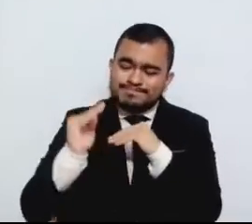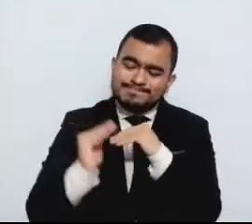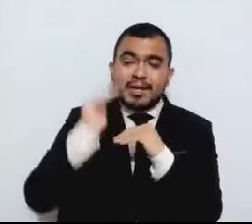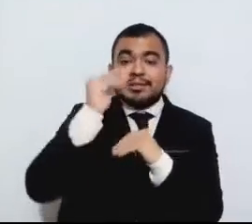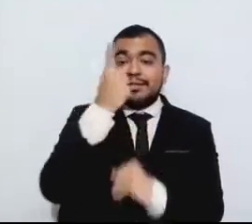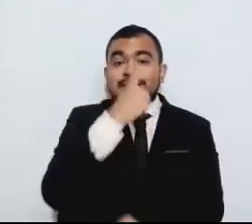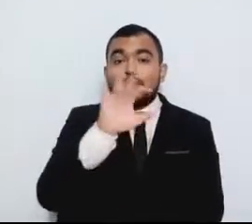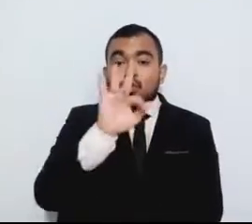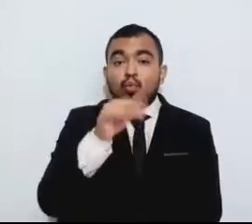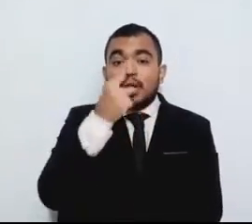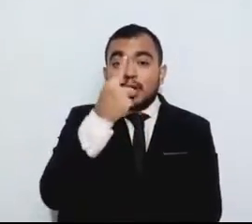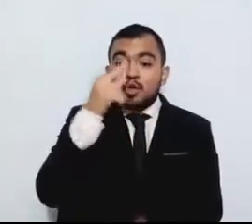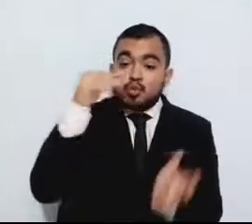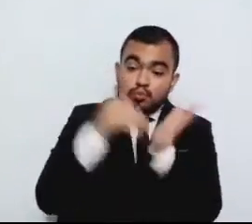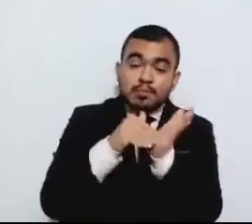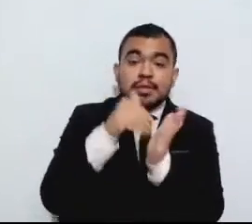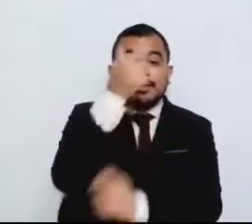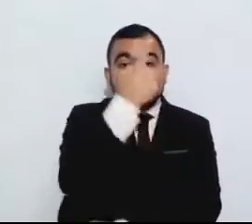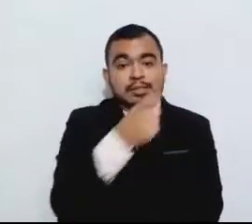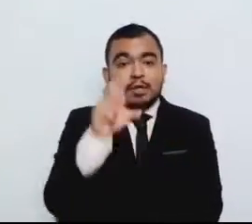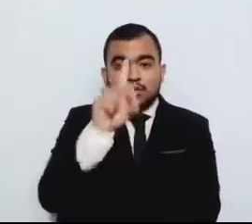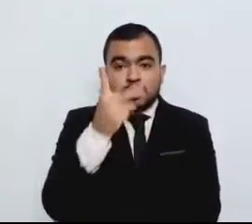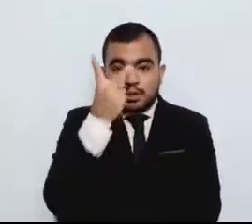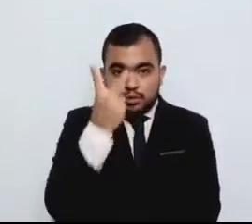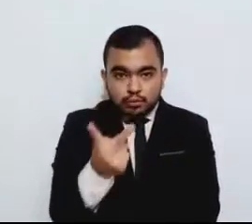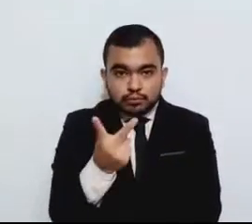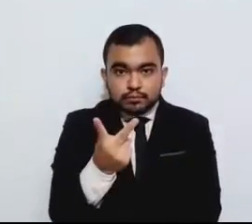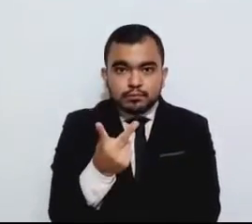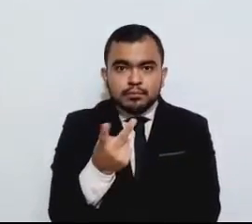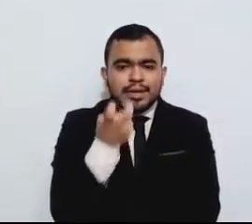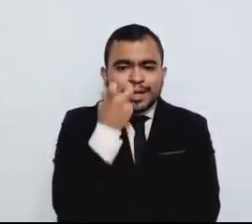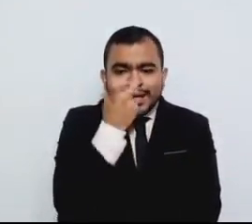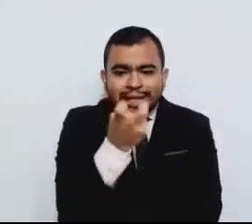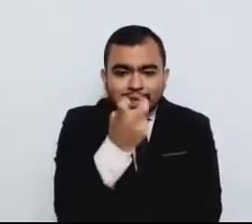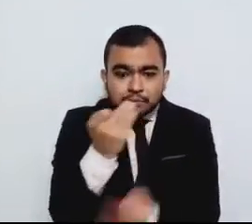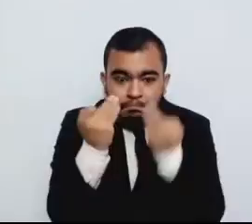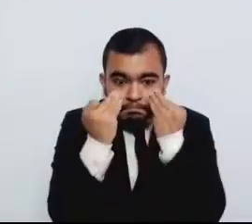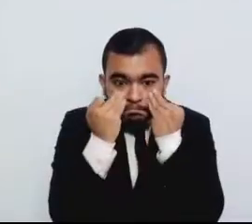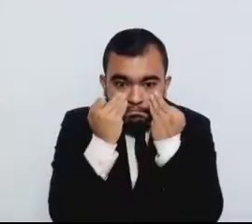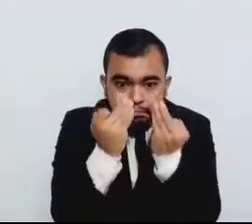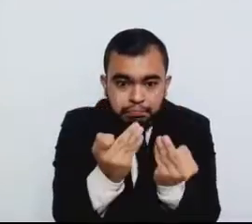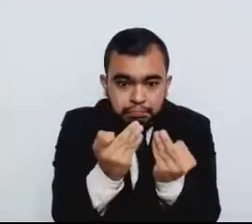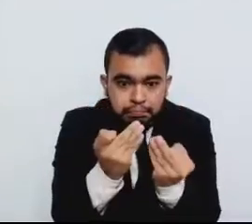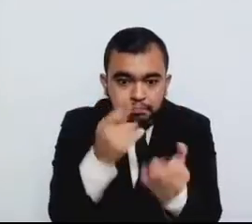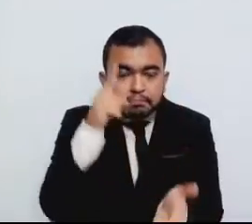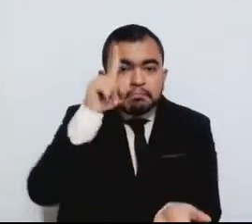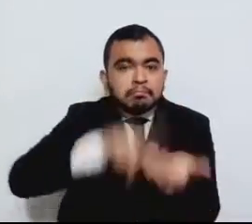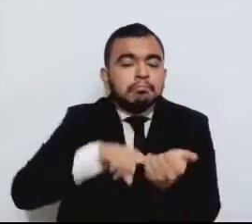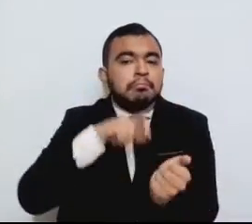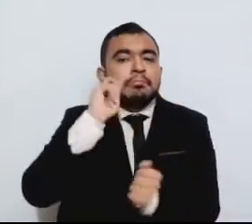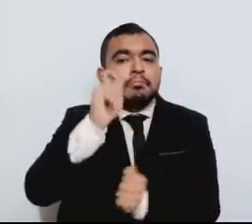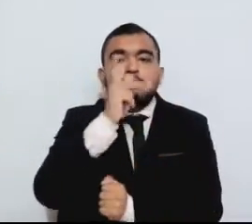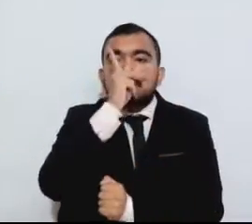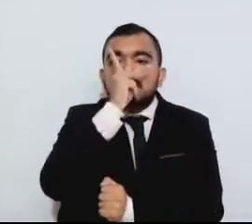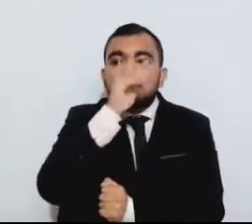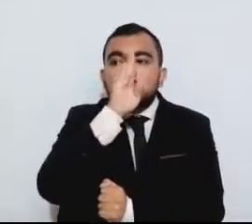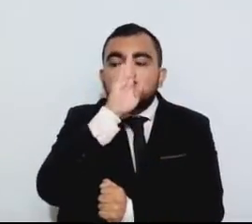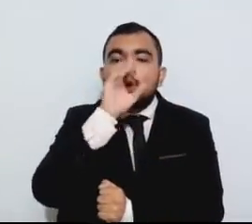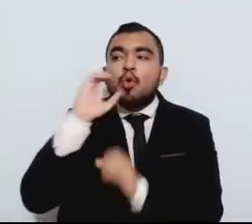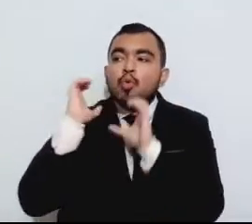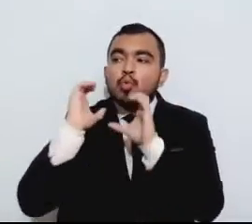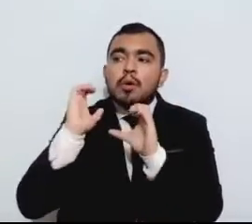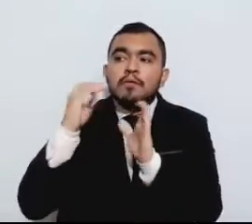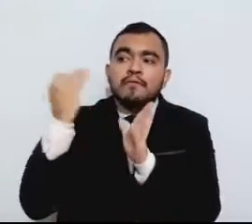132. La evidencia muestra que ante la ausencia de padres o cuidadores, los